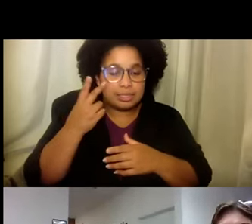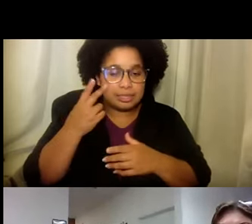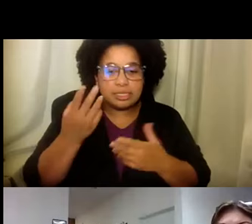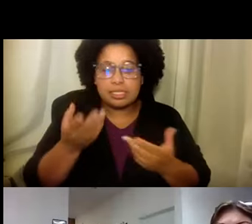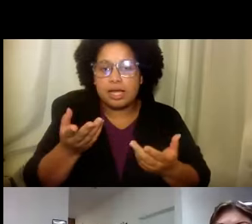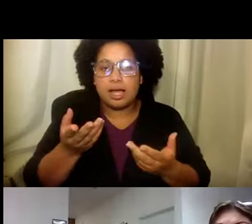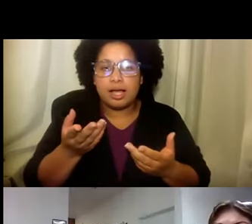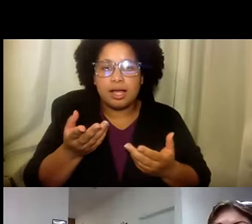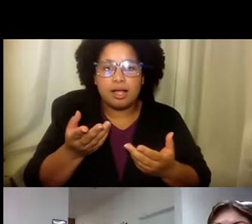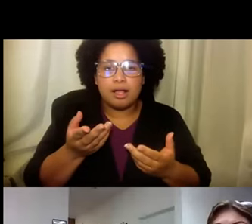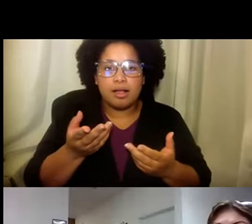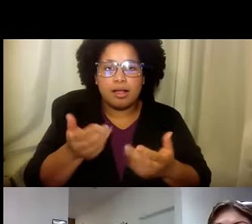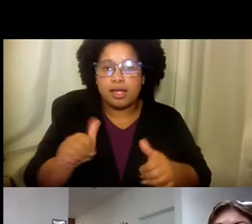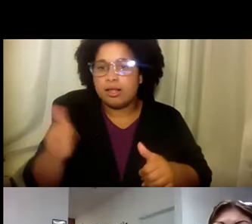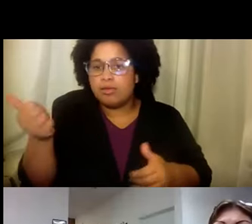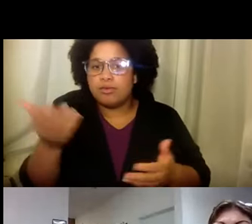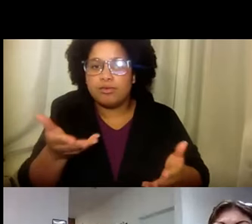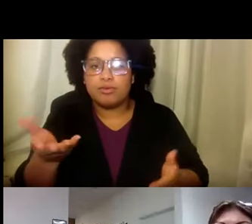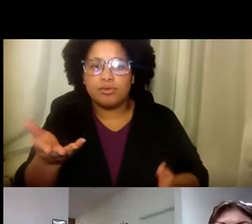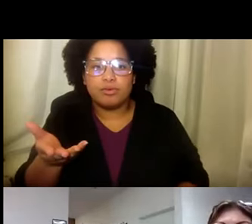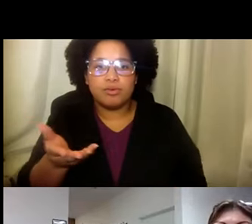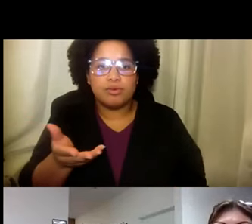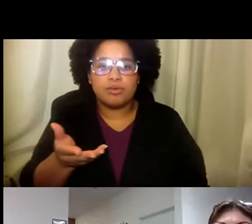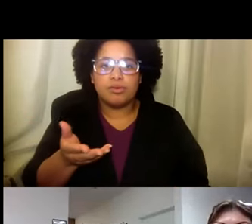Y vamos a ver. ¿Alguien más?